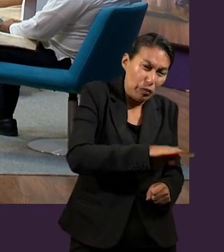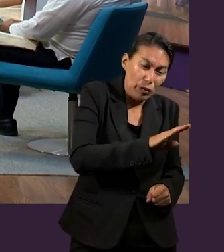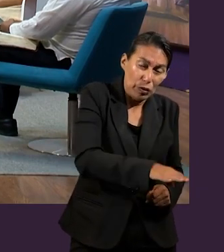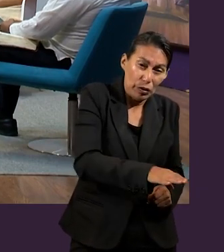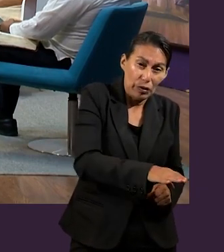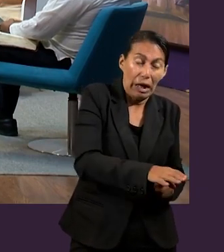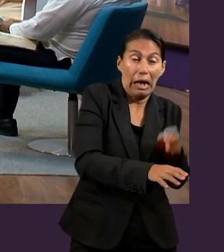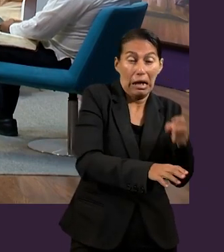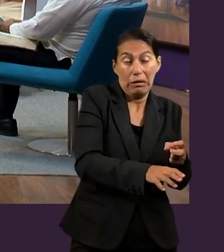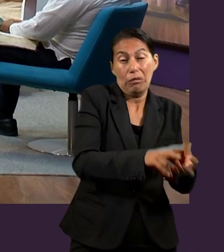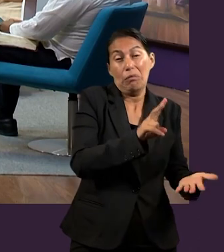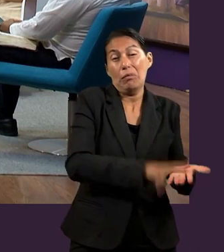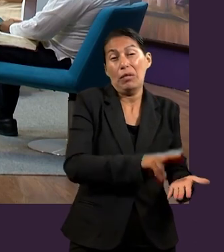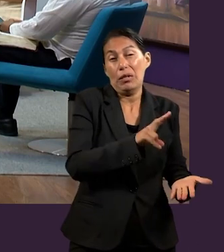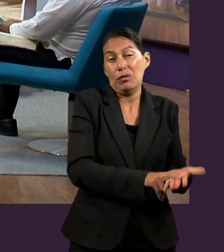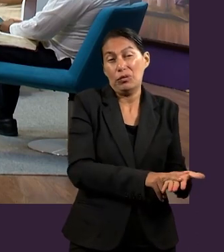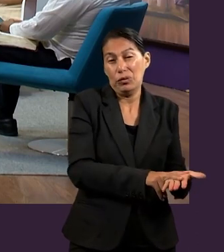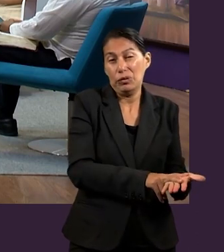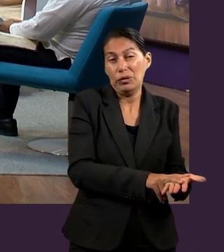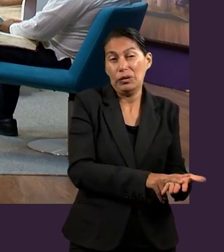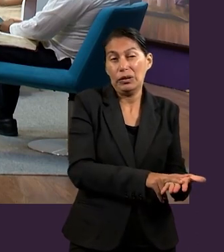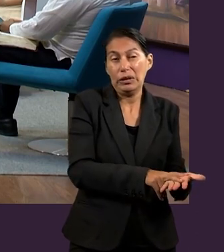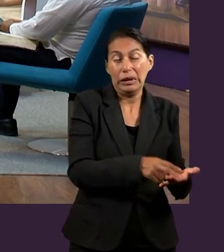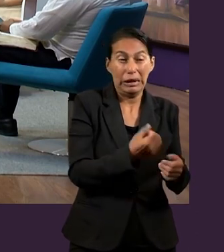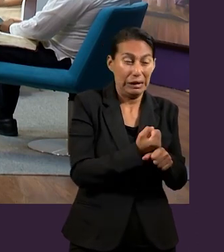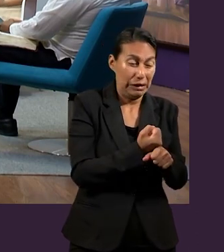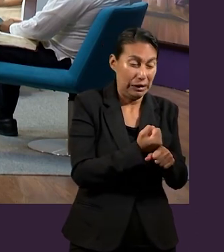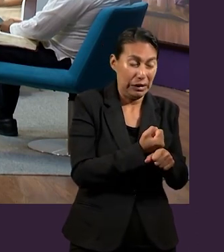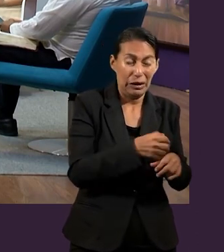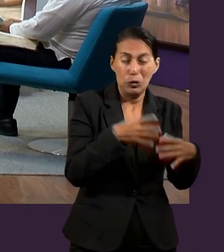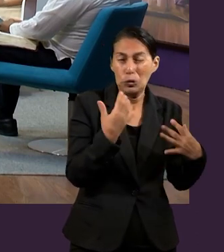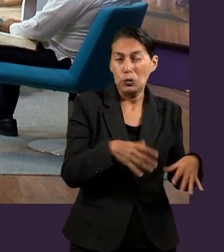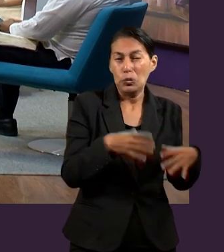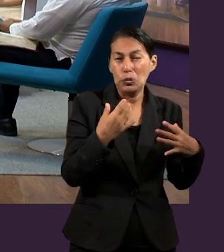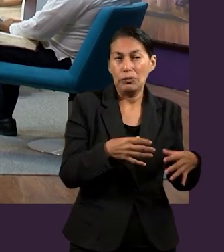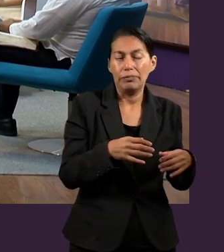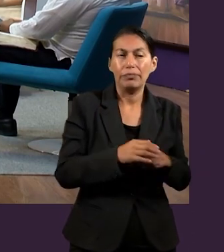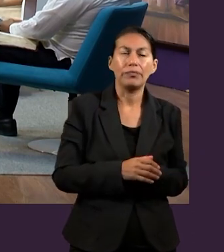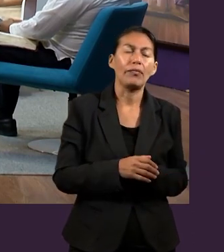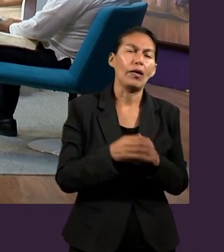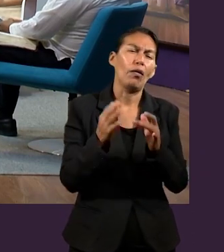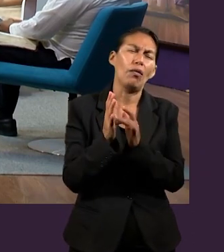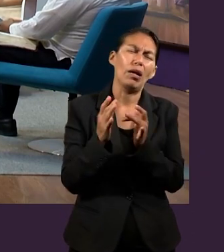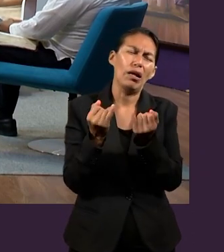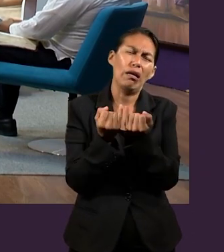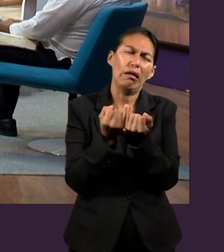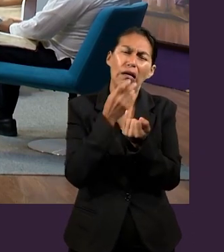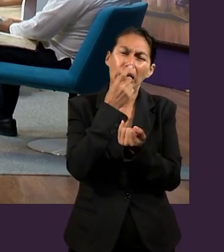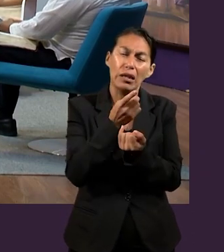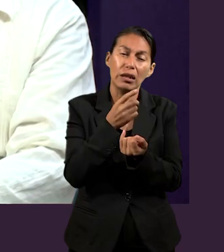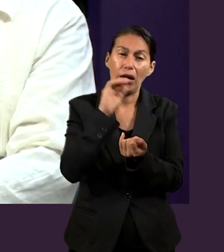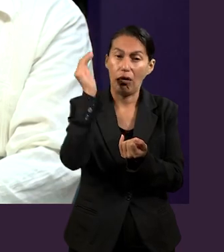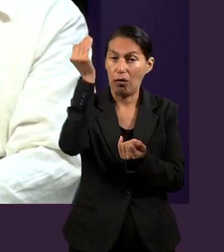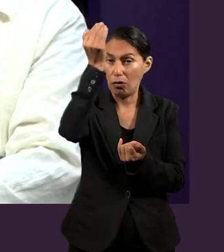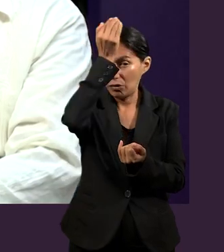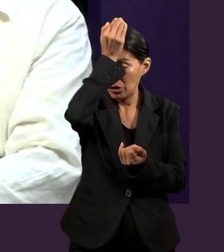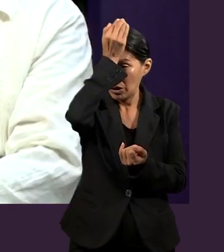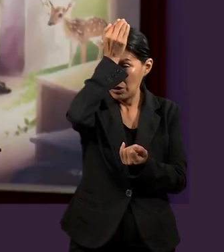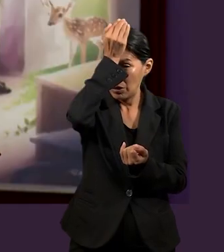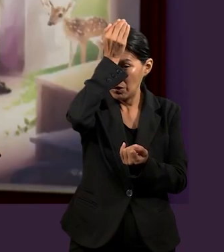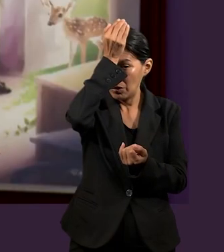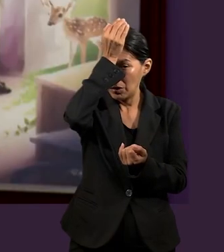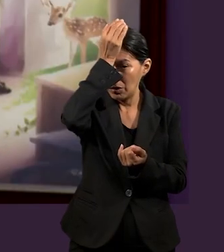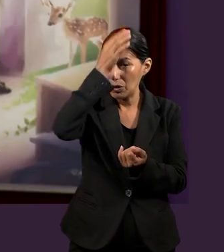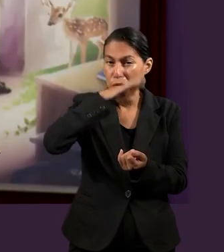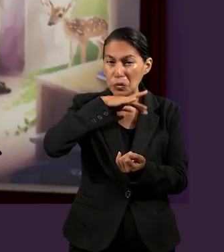contaminación es lo que se pagó por nuestro rescate. Y agregando un poquito, pastor, de